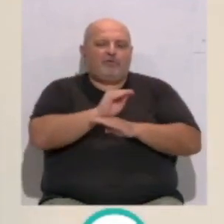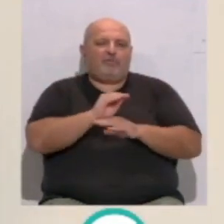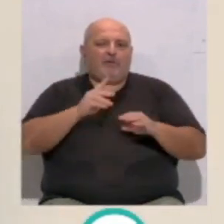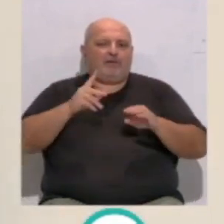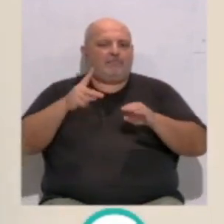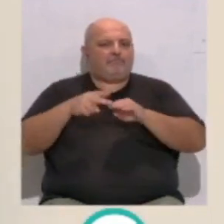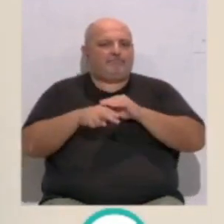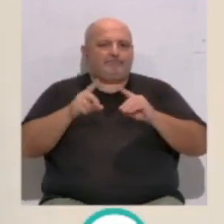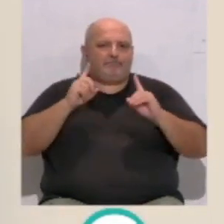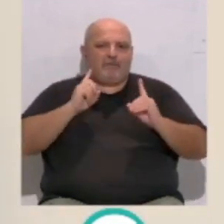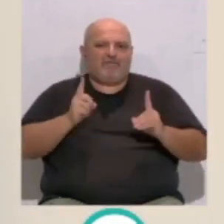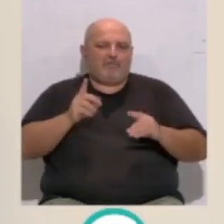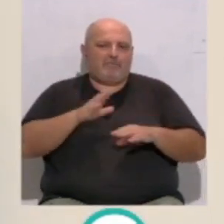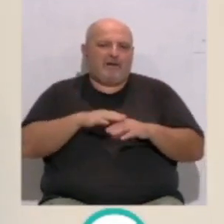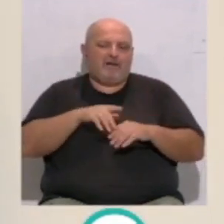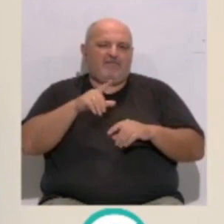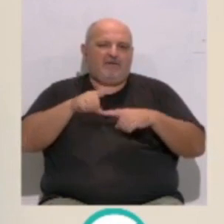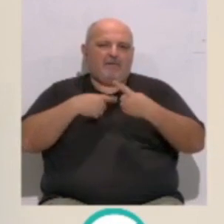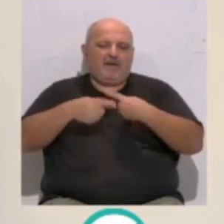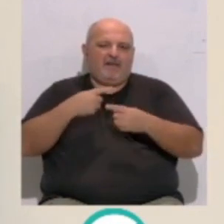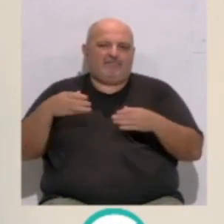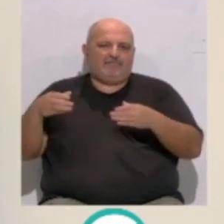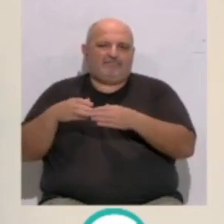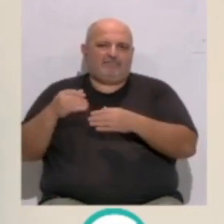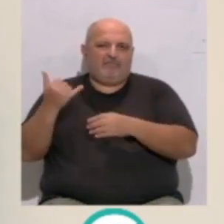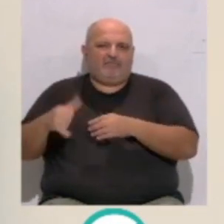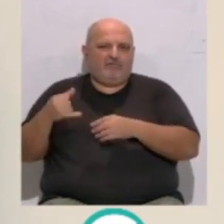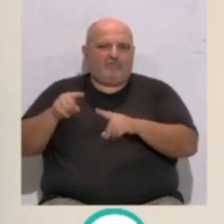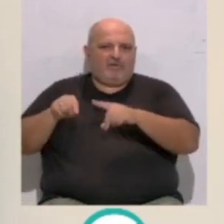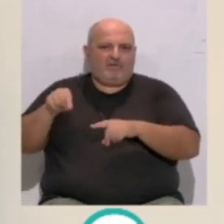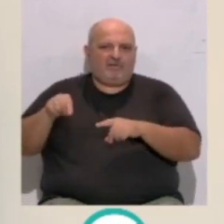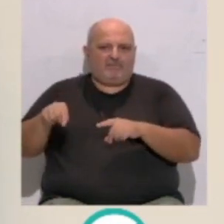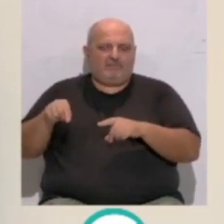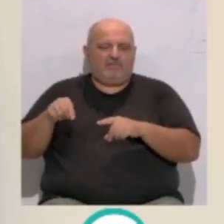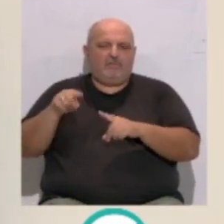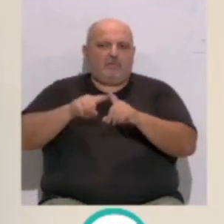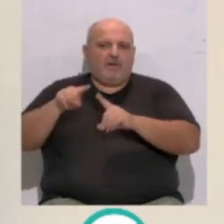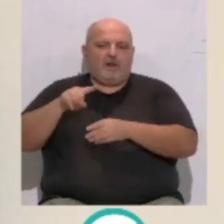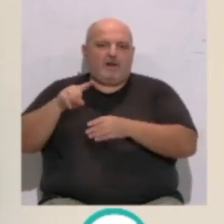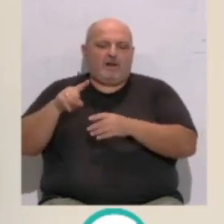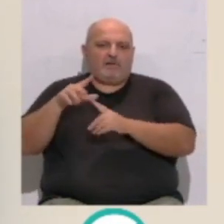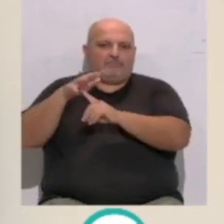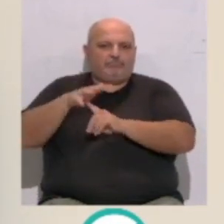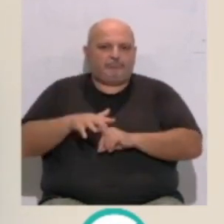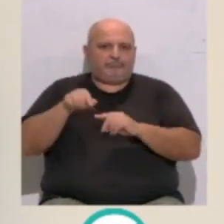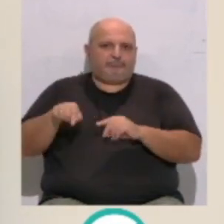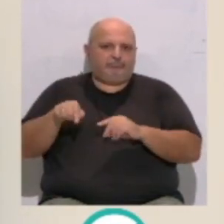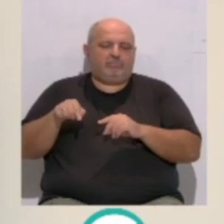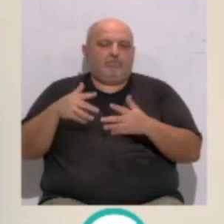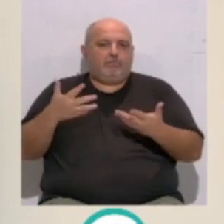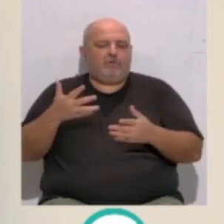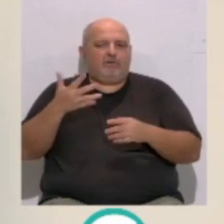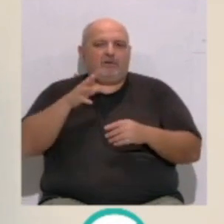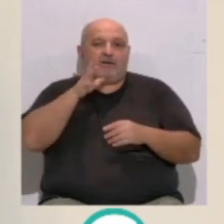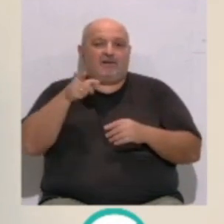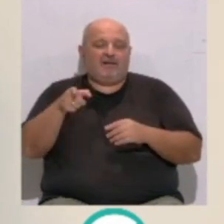para las familias más vulnerables, para aquellas que están en situación de riesgo de exclusión. Sobre todo teniendo en